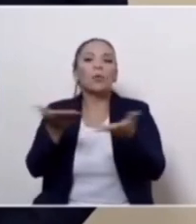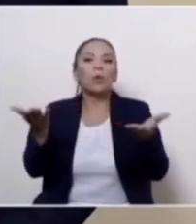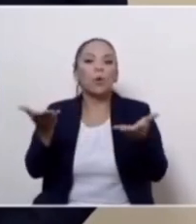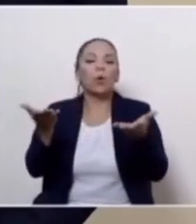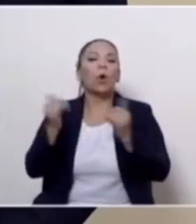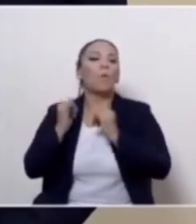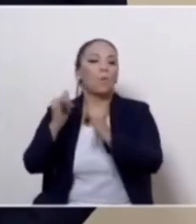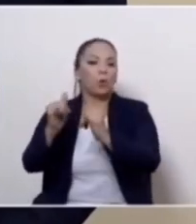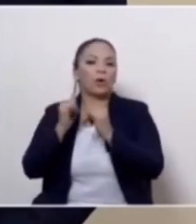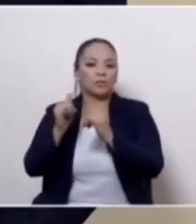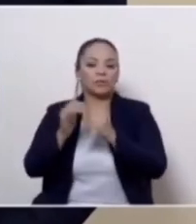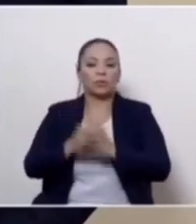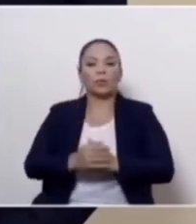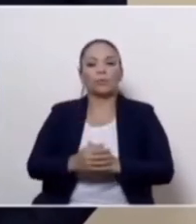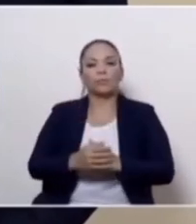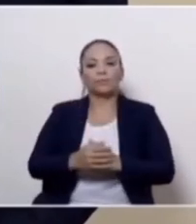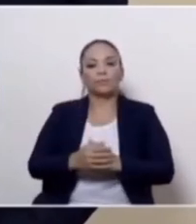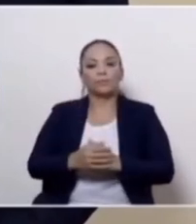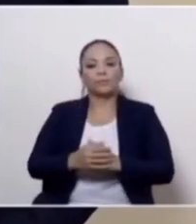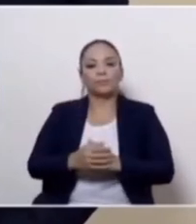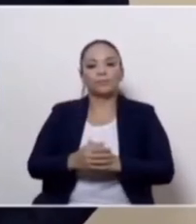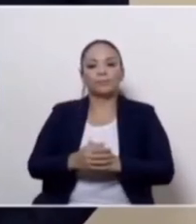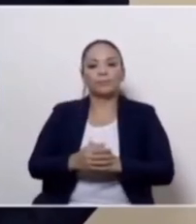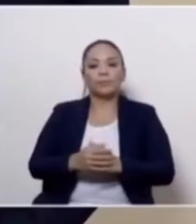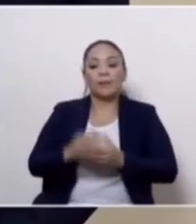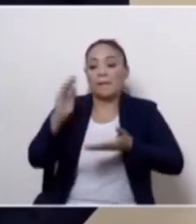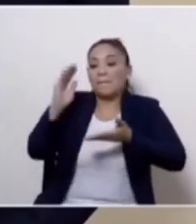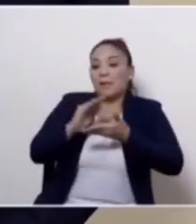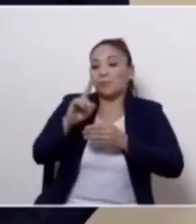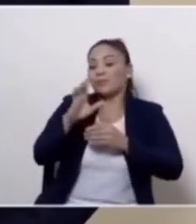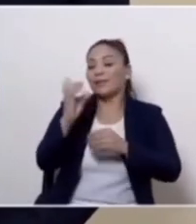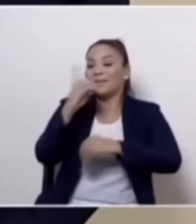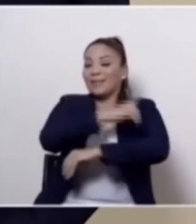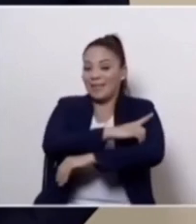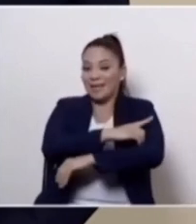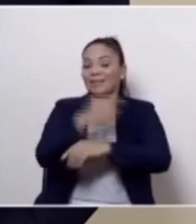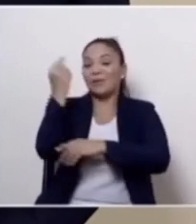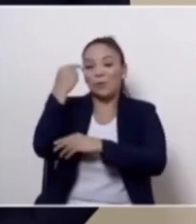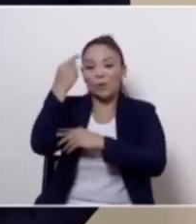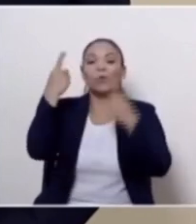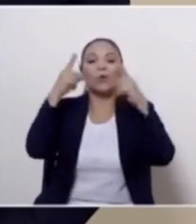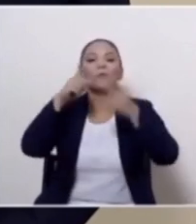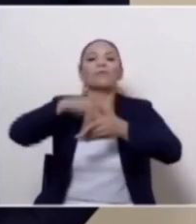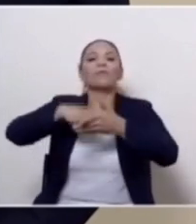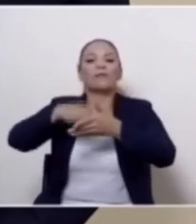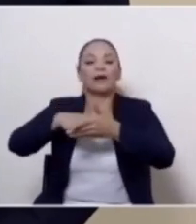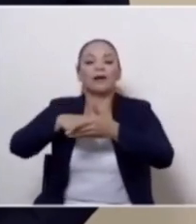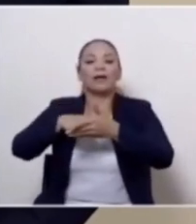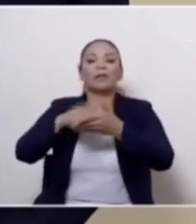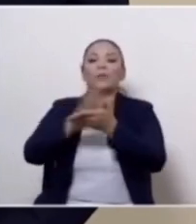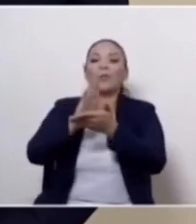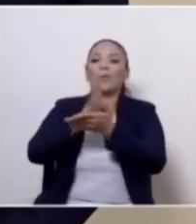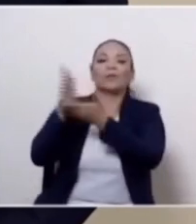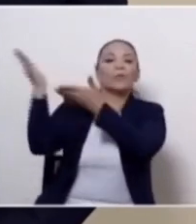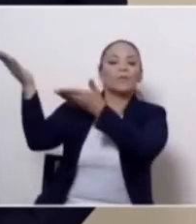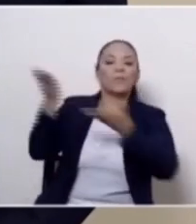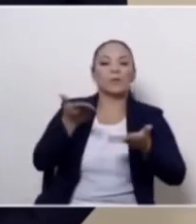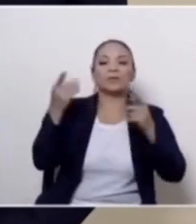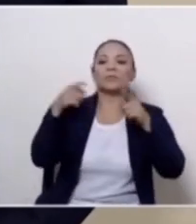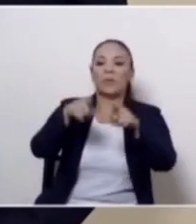y a menos de los 100 días de gobierno logramos firmar el decreto de importación paralela.